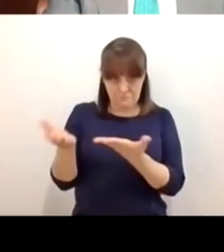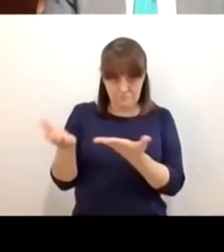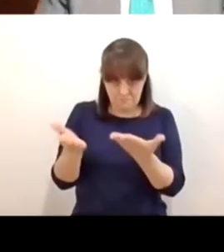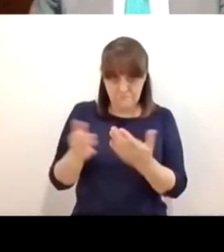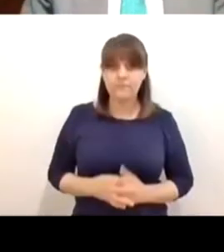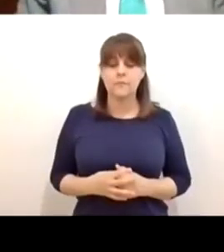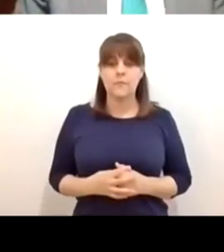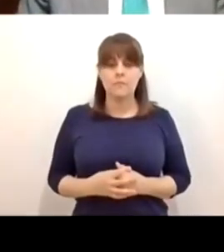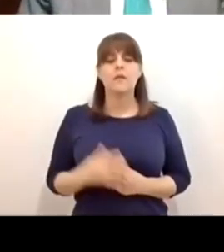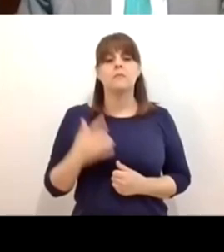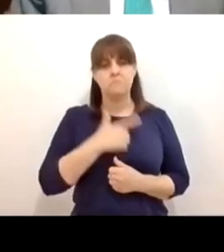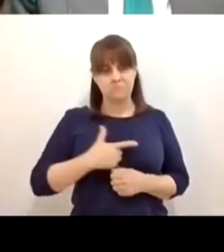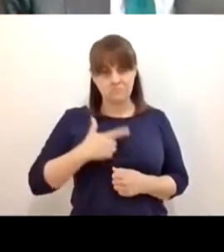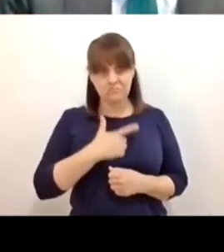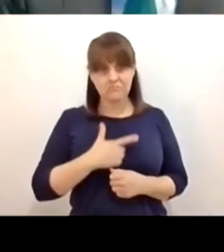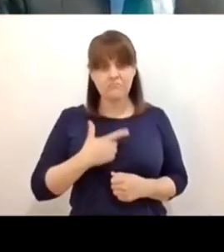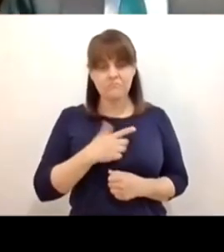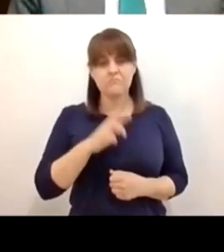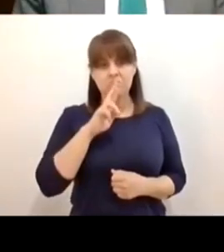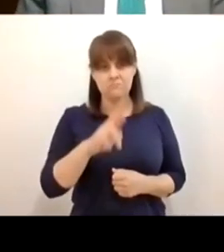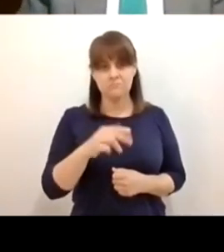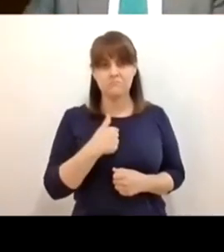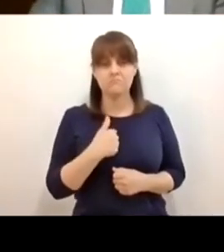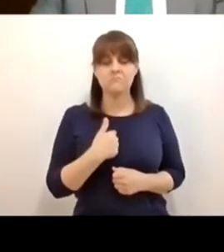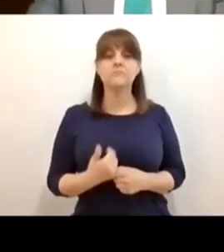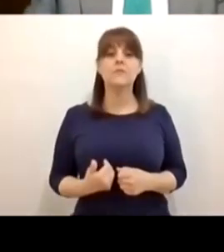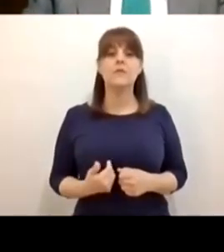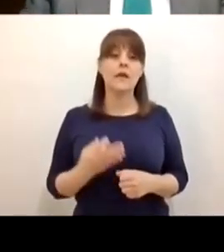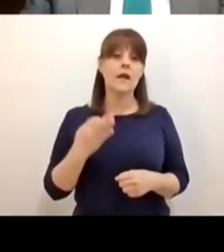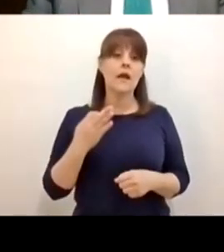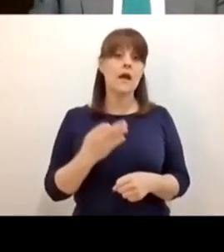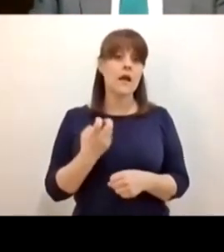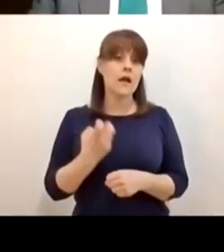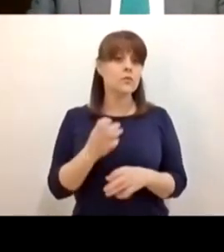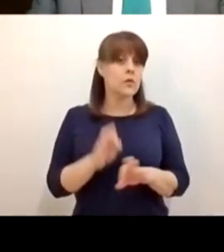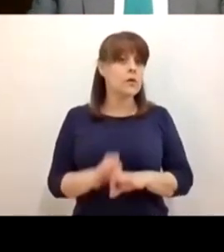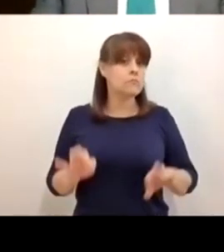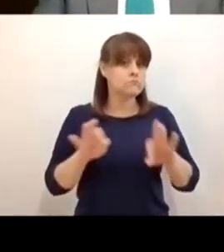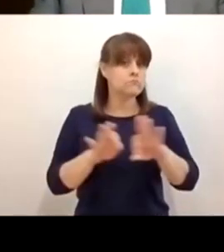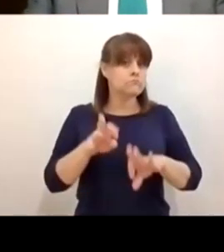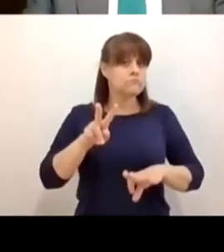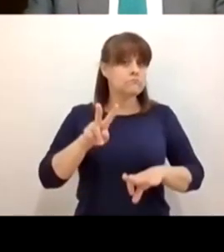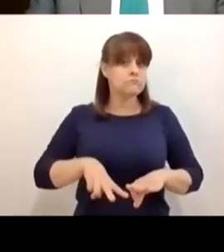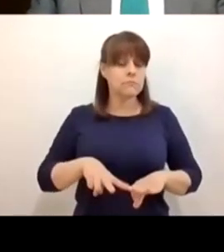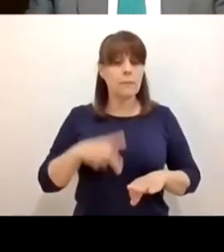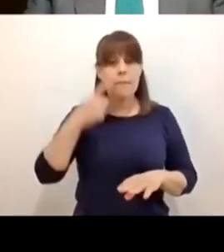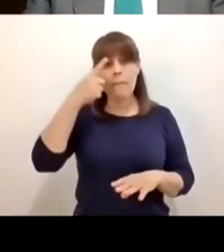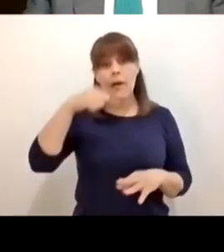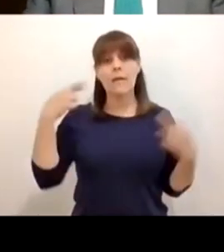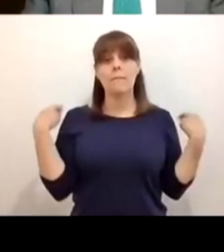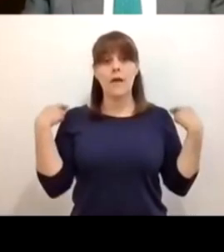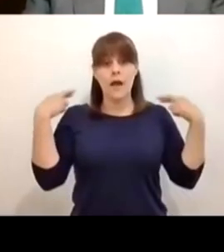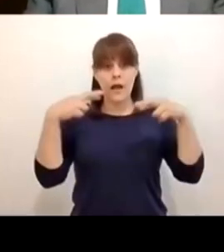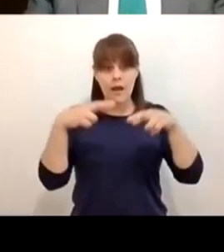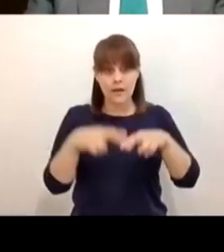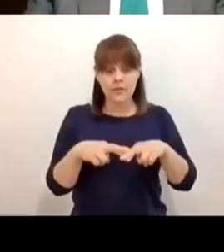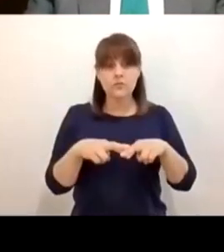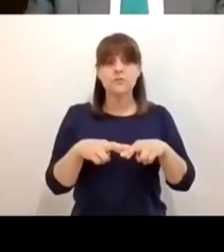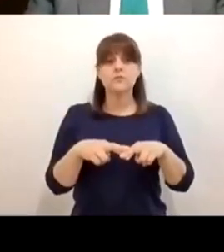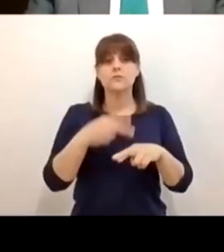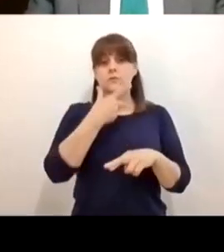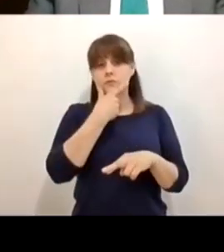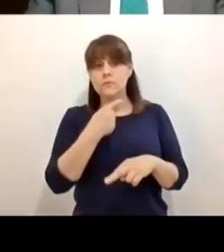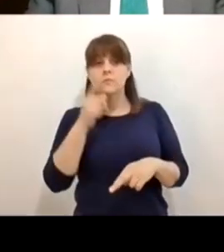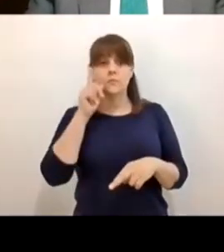con todo gusto respondo a esta pregunta porque es algo muy importante para que las maestras y los maestros